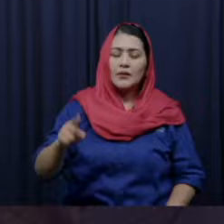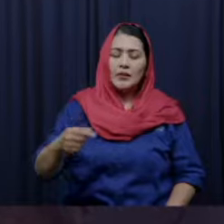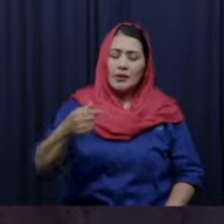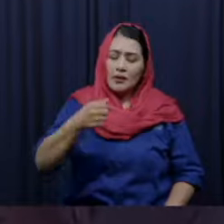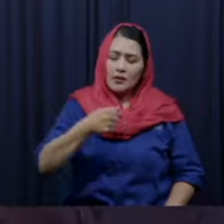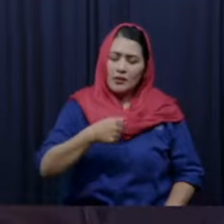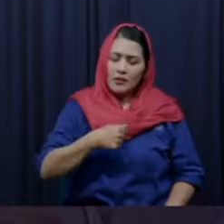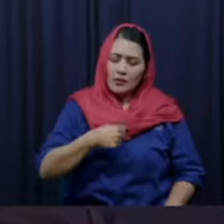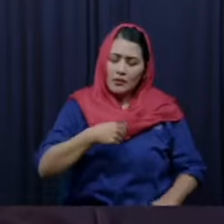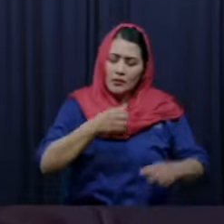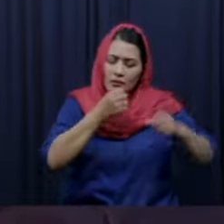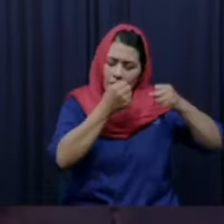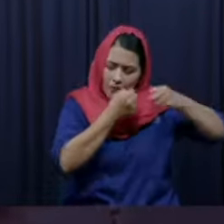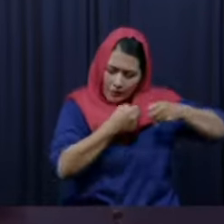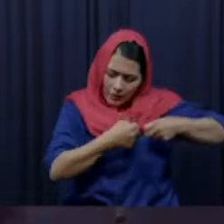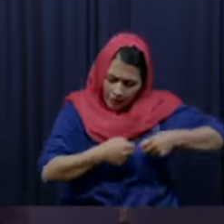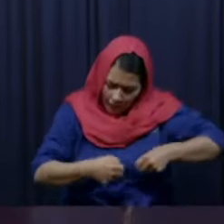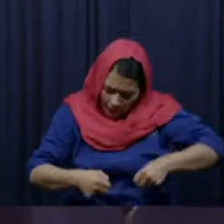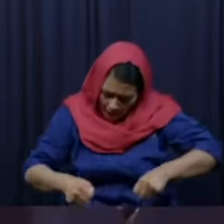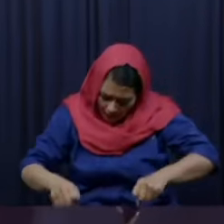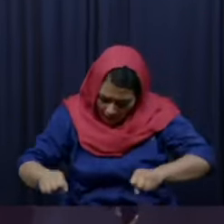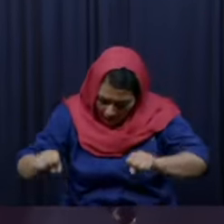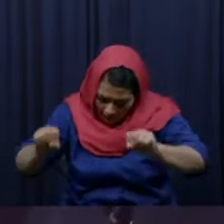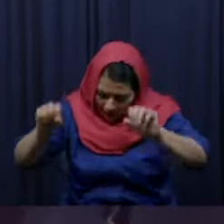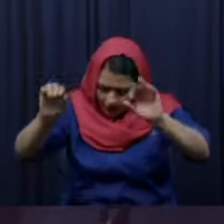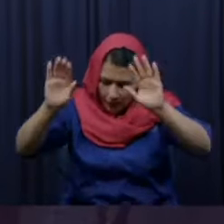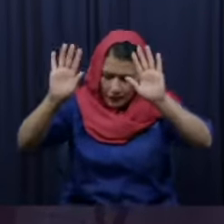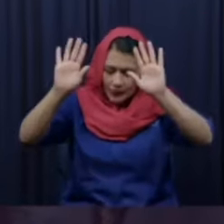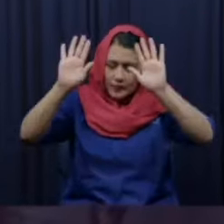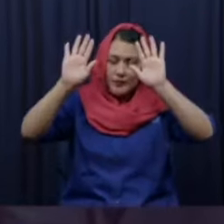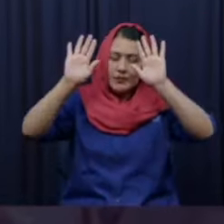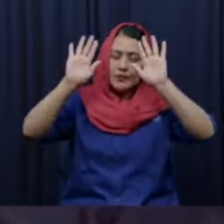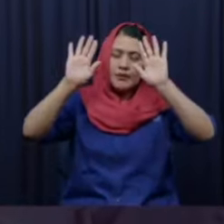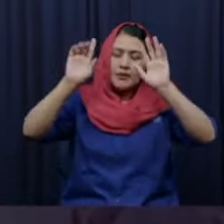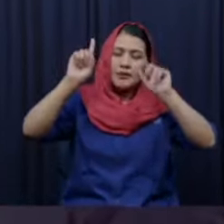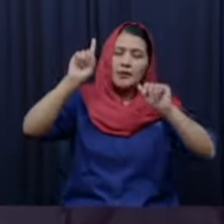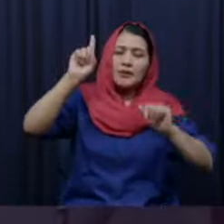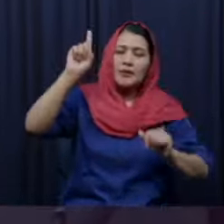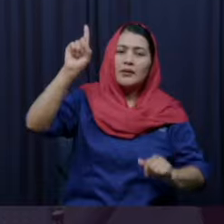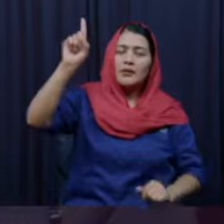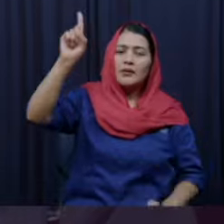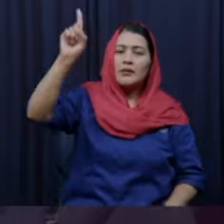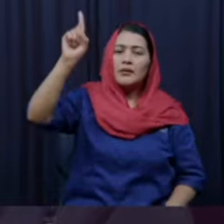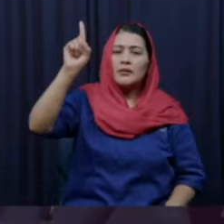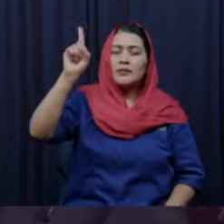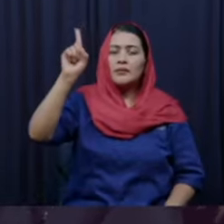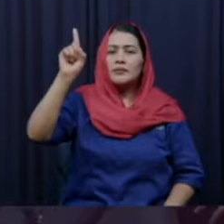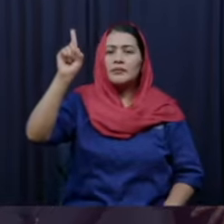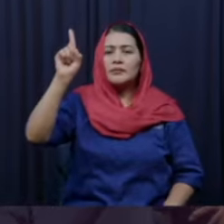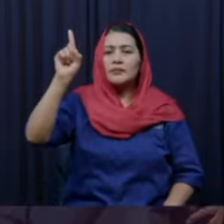yo me rindo a Él